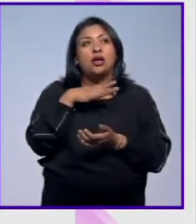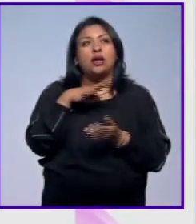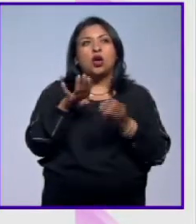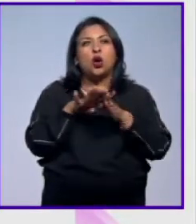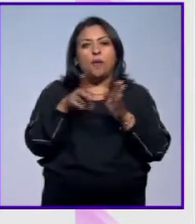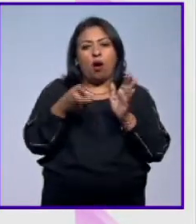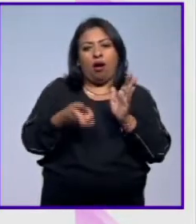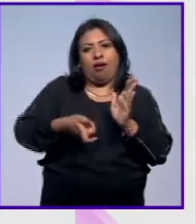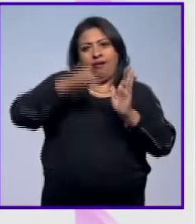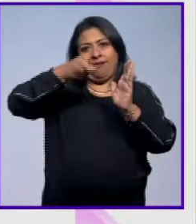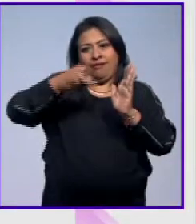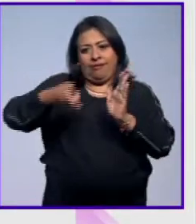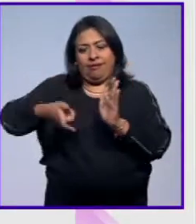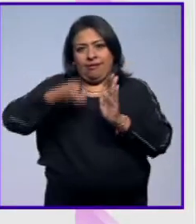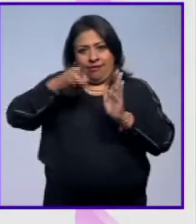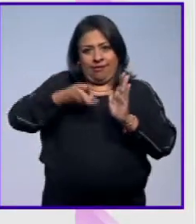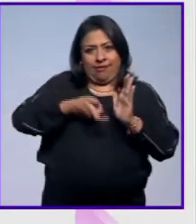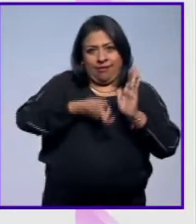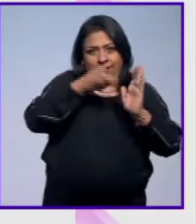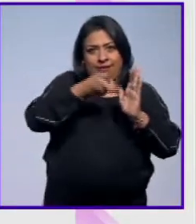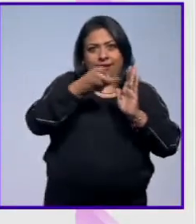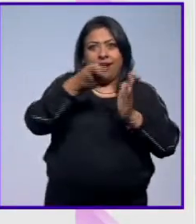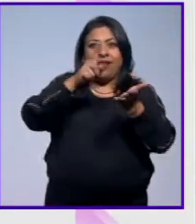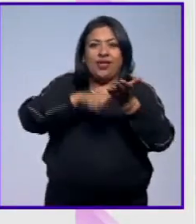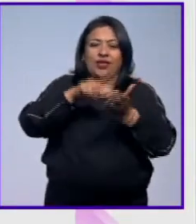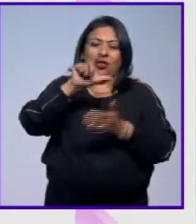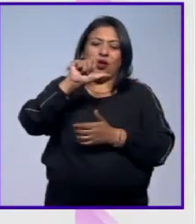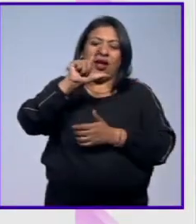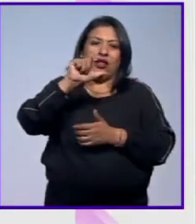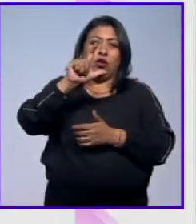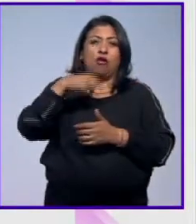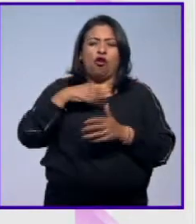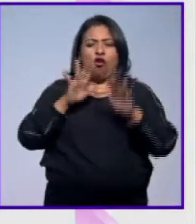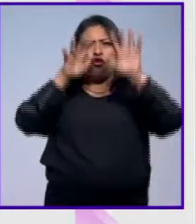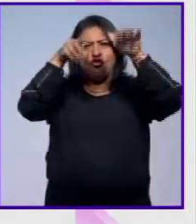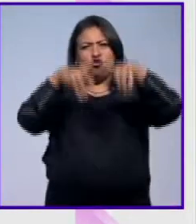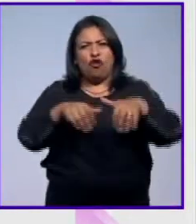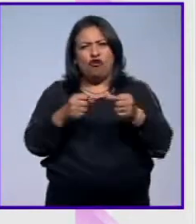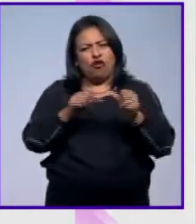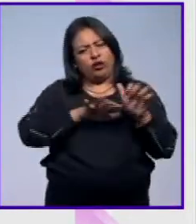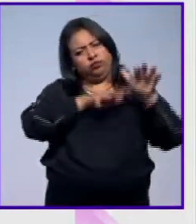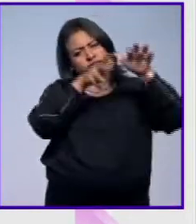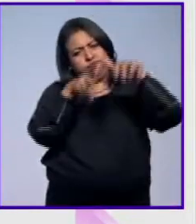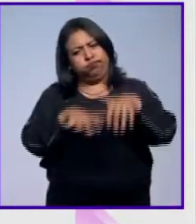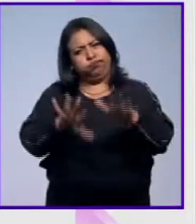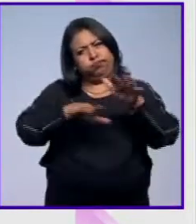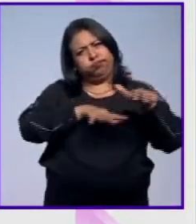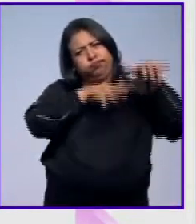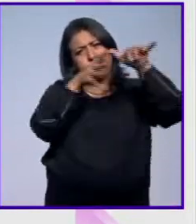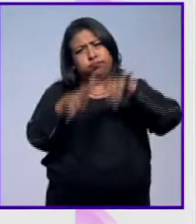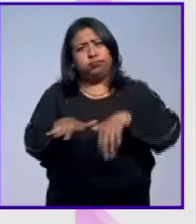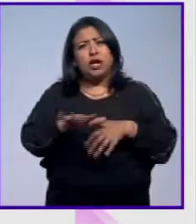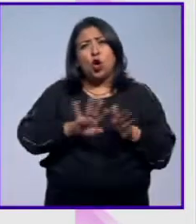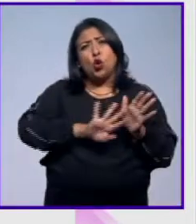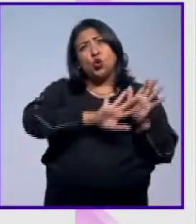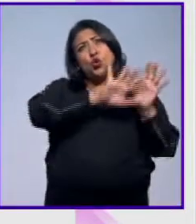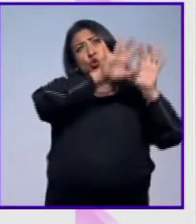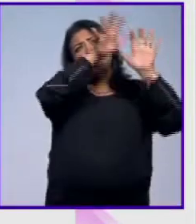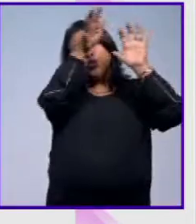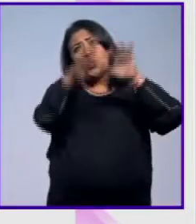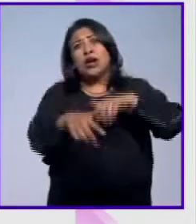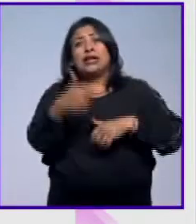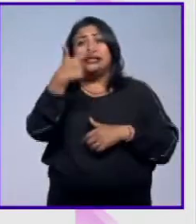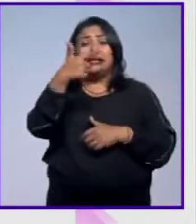anclas porque las características del Alto Golfo es un oleaje muy intenso, la marea puede alcanzar 7 metros y descender en